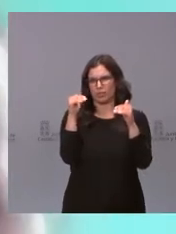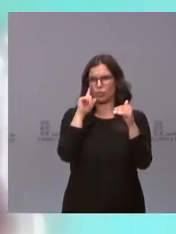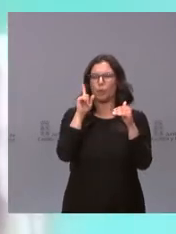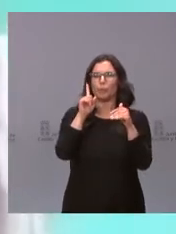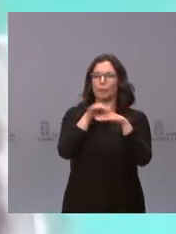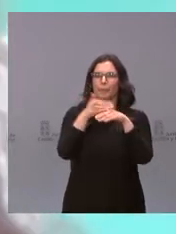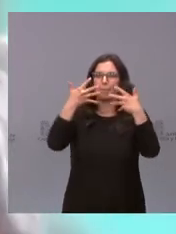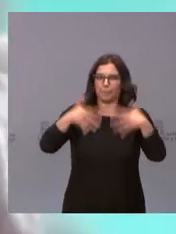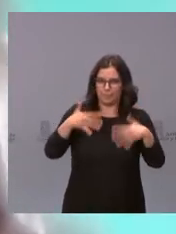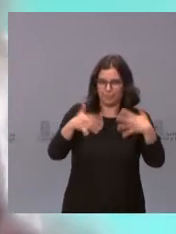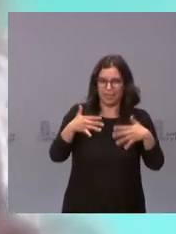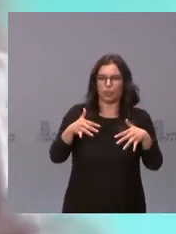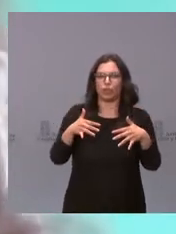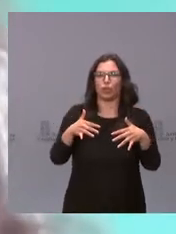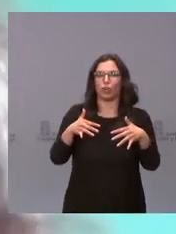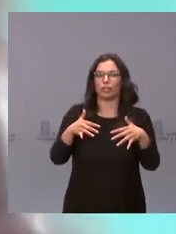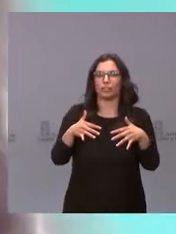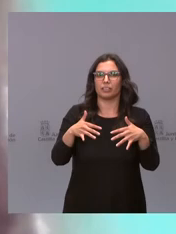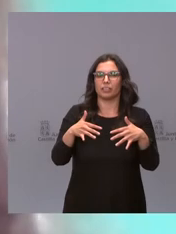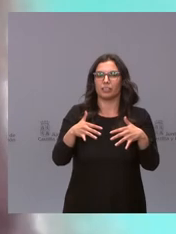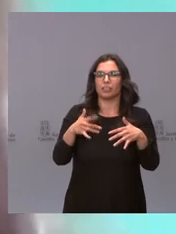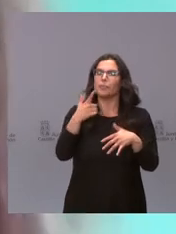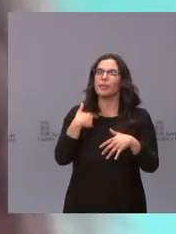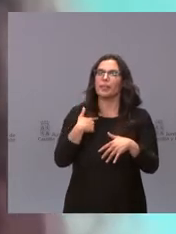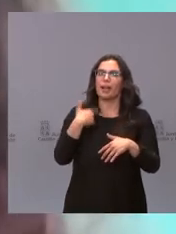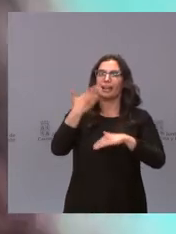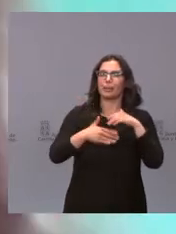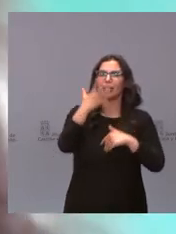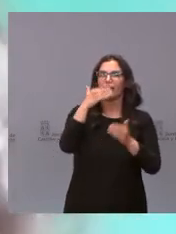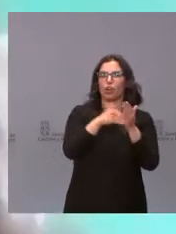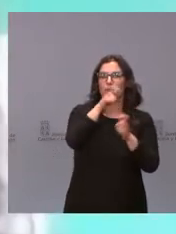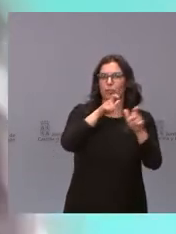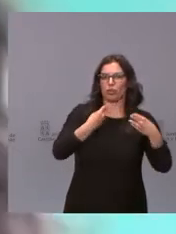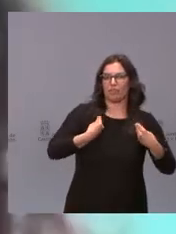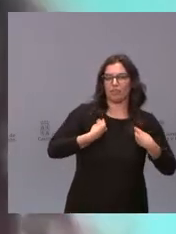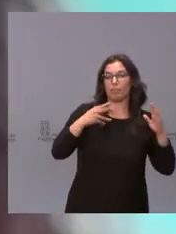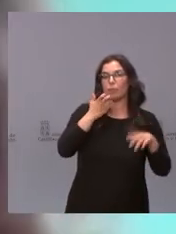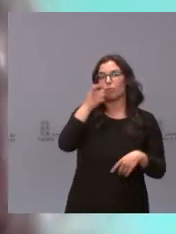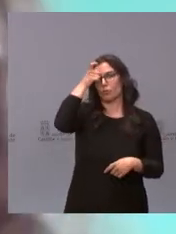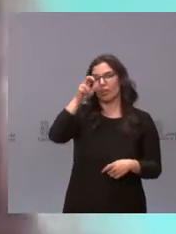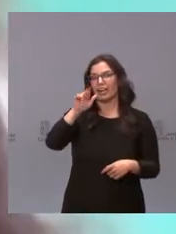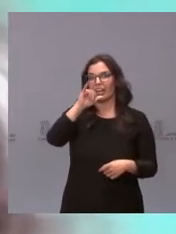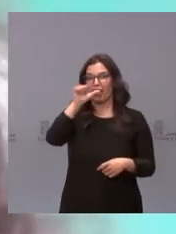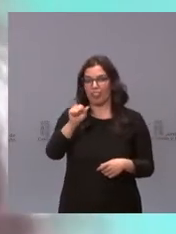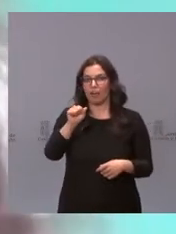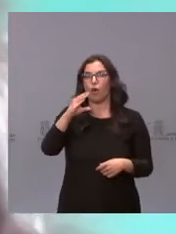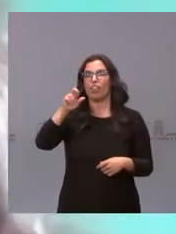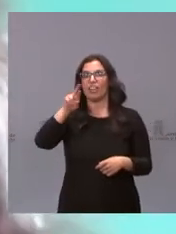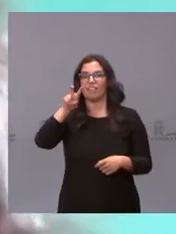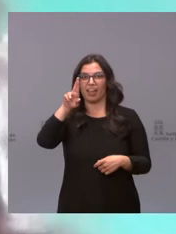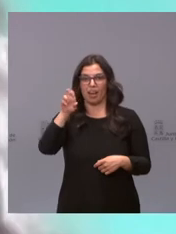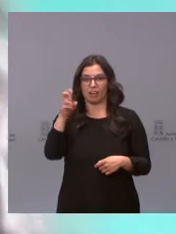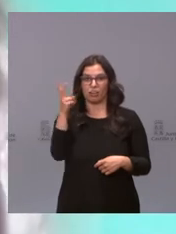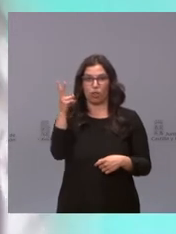miércoles, porque no fue día laboral, nos hablaron de un límite de 5.000 habitantes, pero Riaza y Cervera tienen menos. Entonces, no sé si